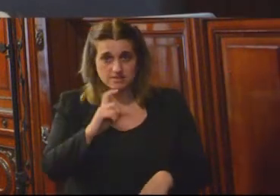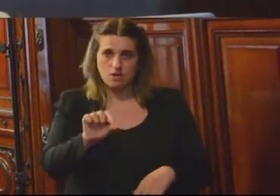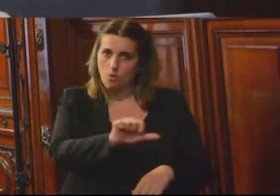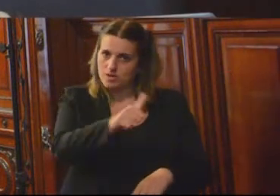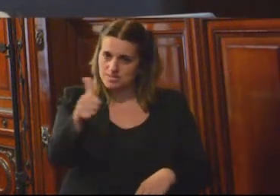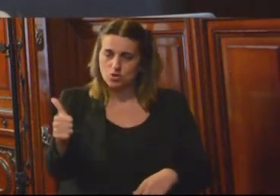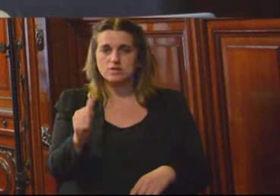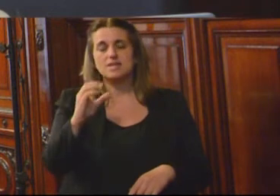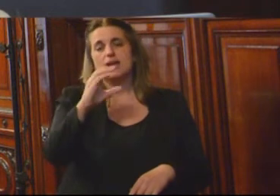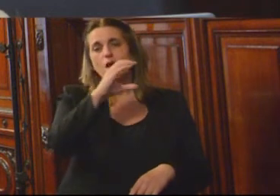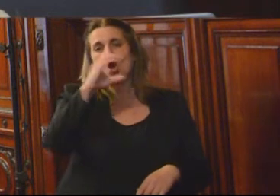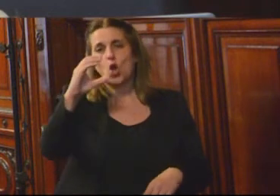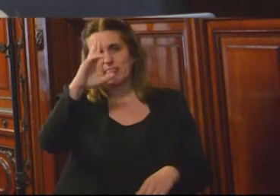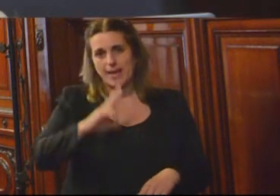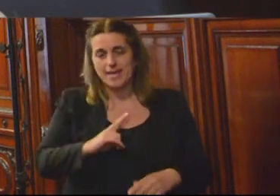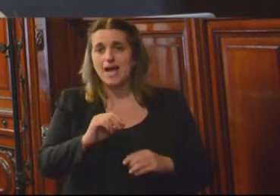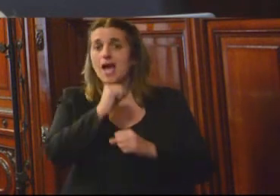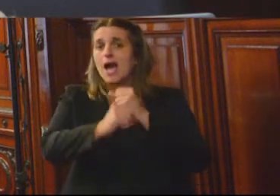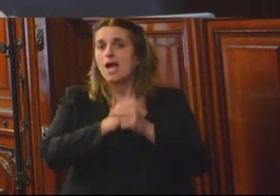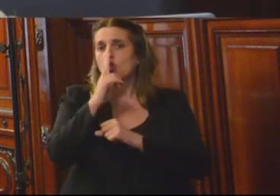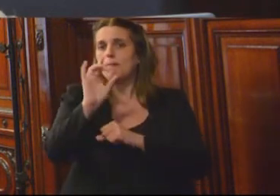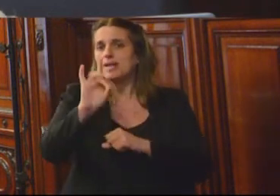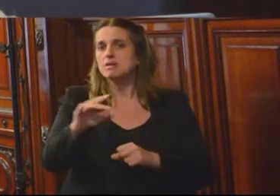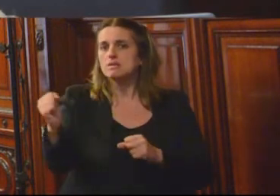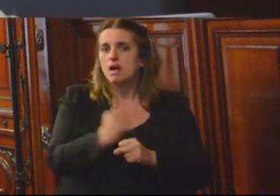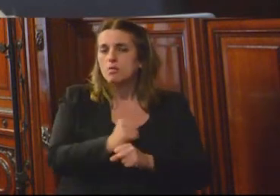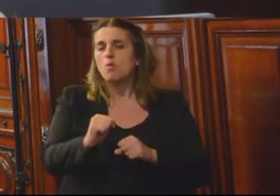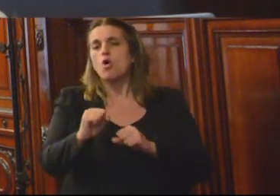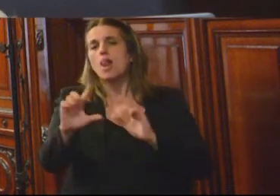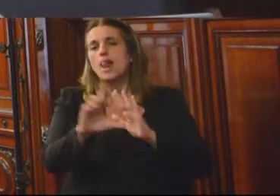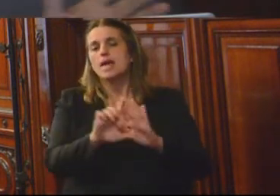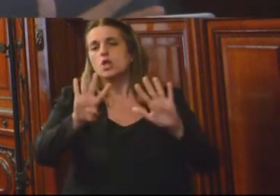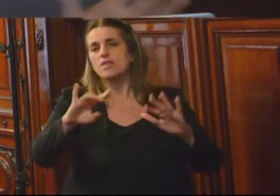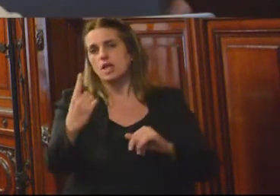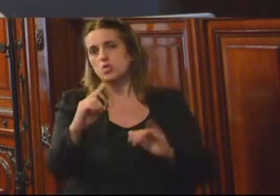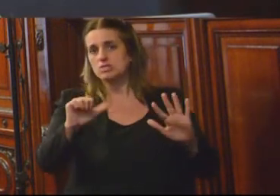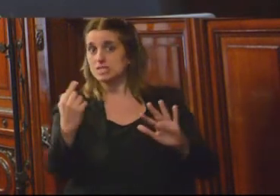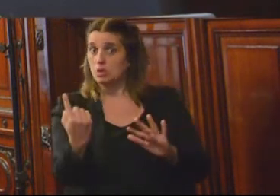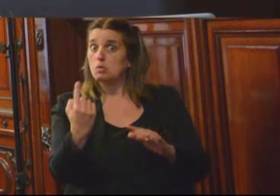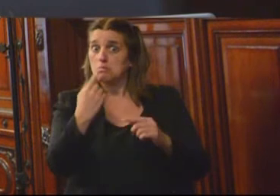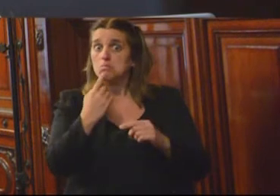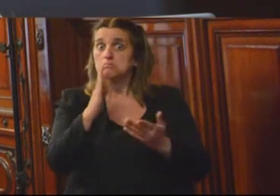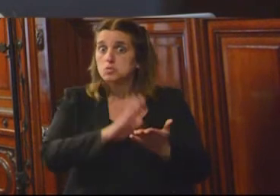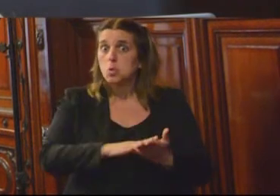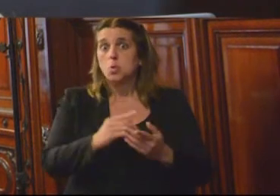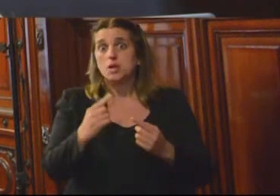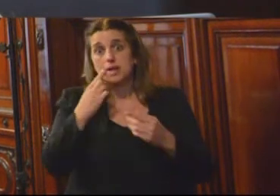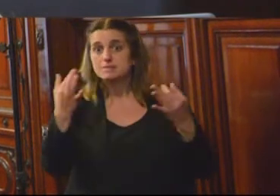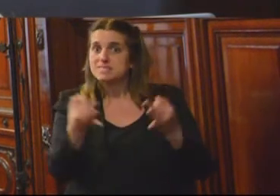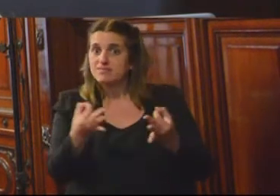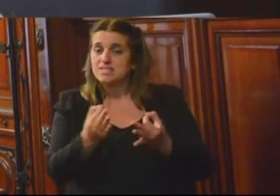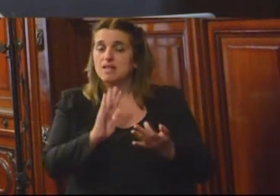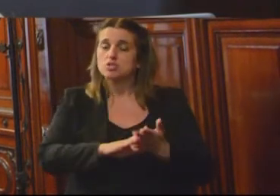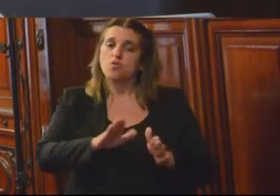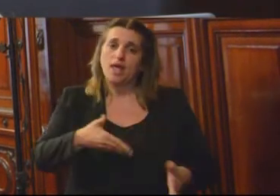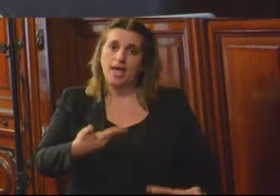Rica en el año 2015 se aprobó la ley 9161 que introdujo elementos de proporcionalidad y especificidad de género